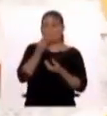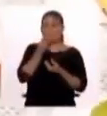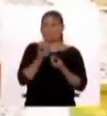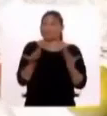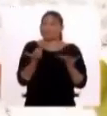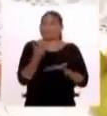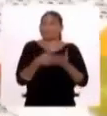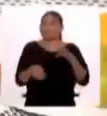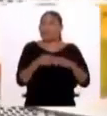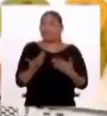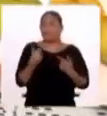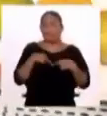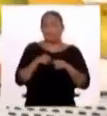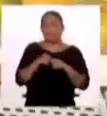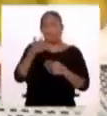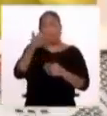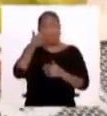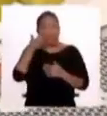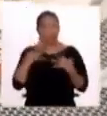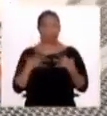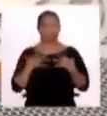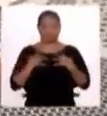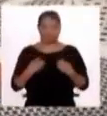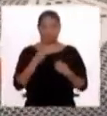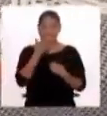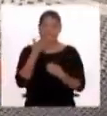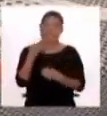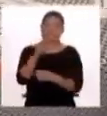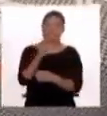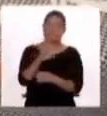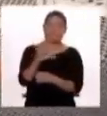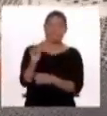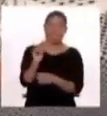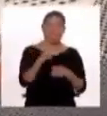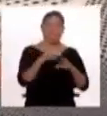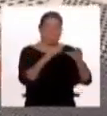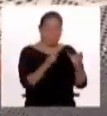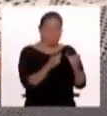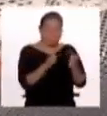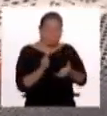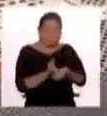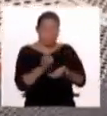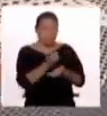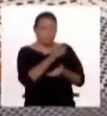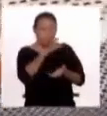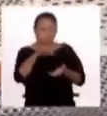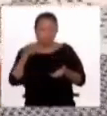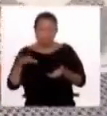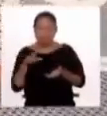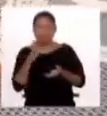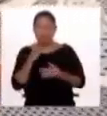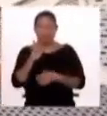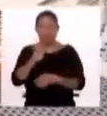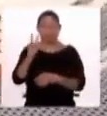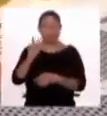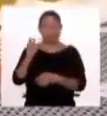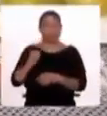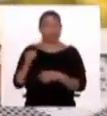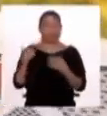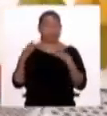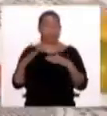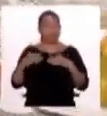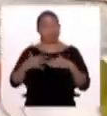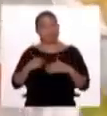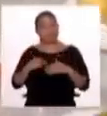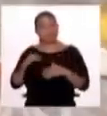darle a sus hijos para combatir esta anemia que se ha incrementado en todo el Perú en 42% en niños y niñas de 6